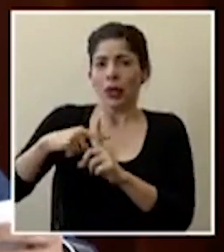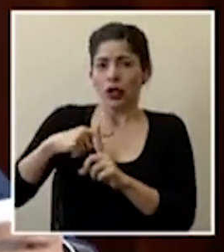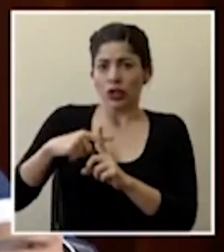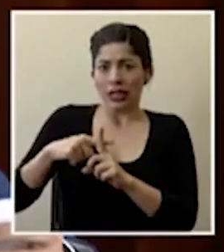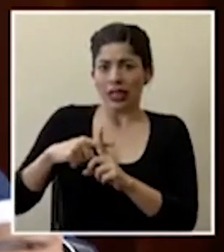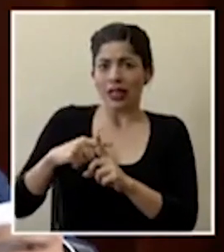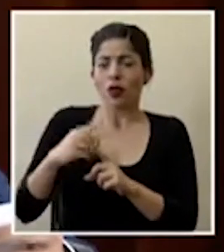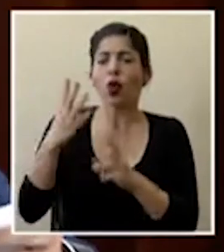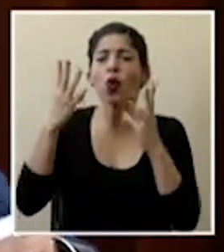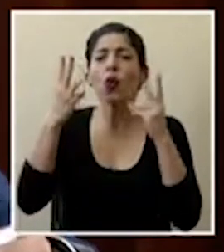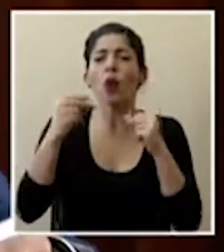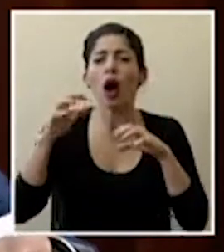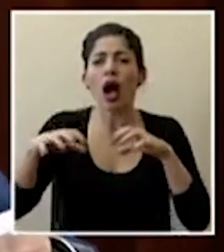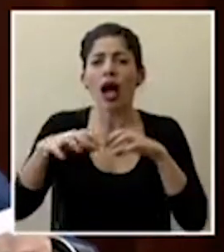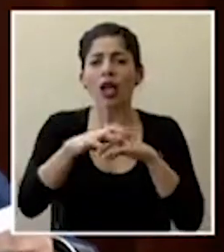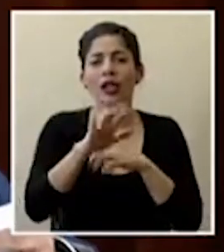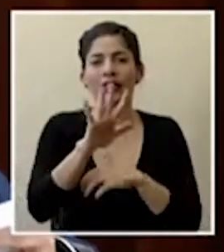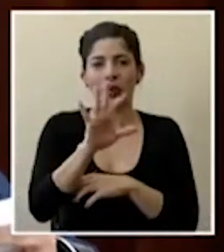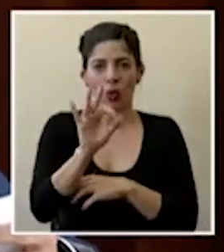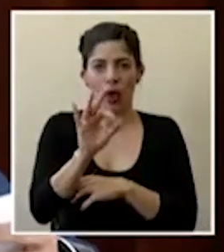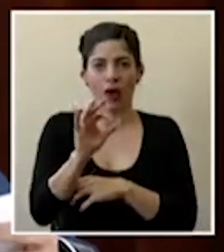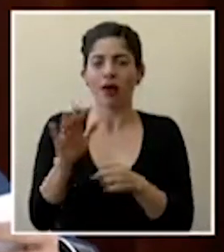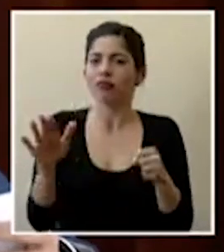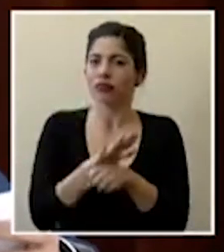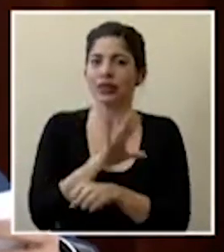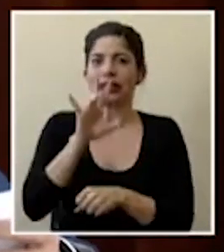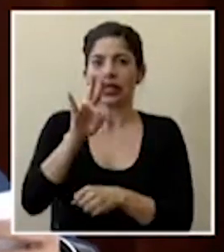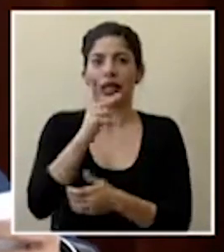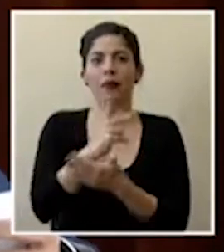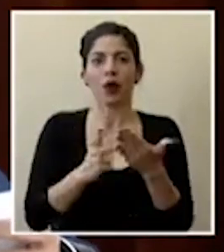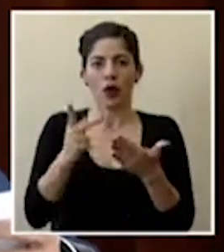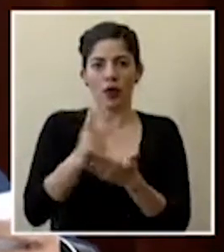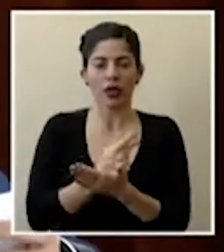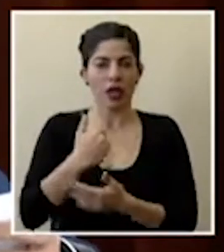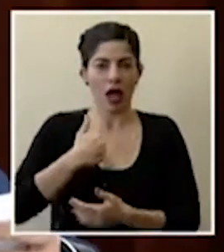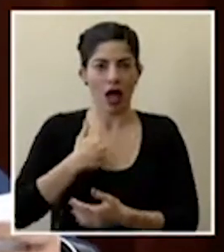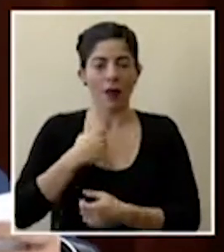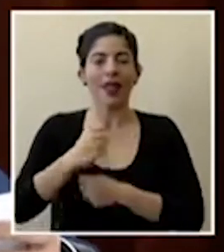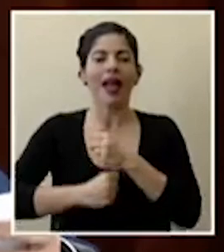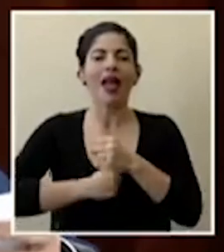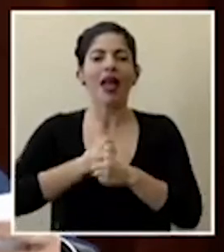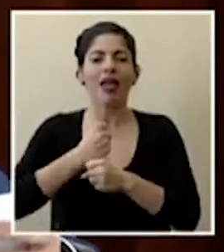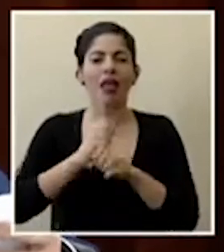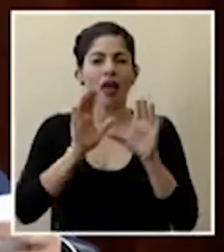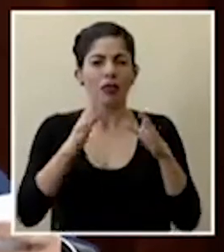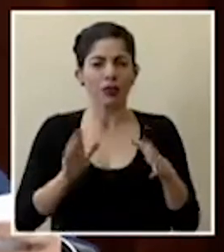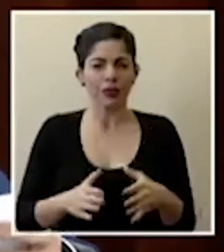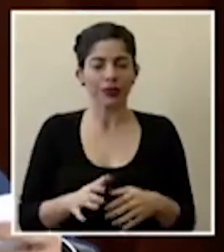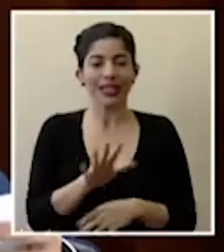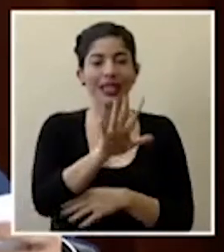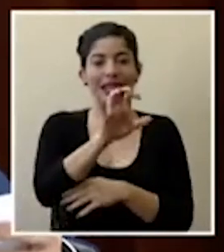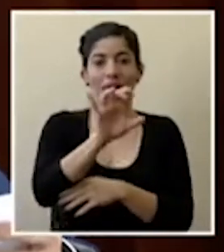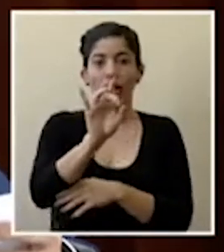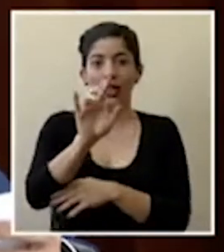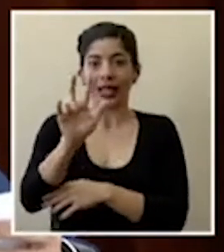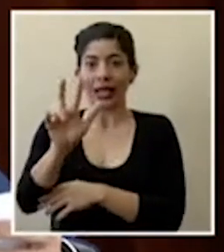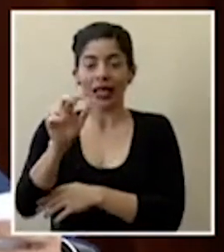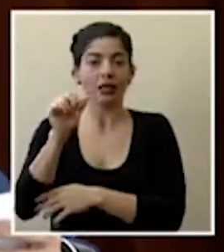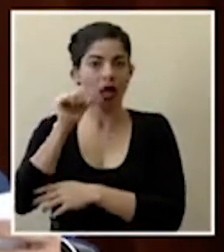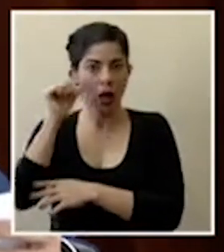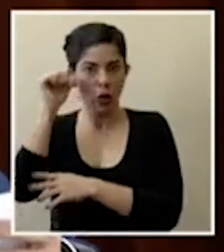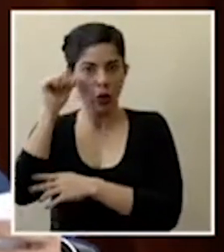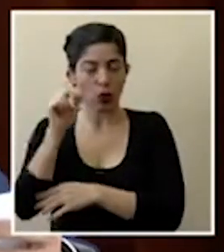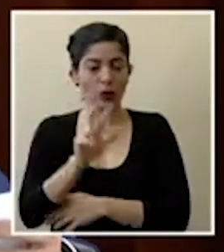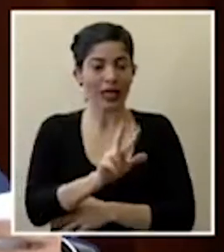en 59 cantones en las siete provincias del país por edad serían 583 adultos